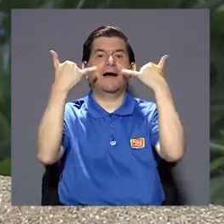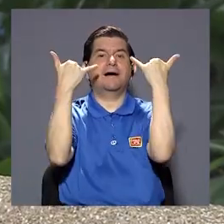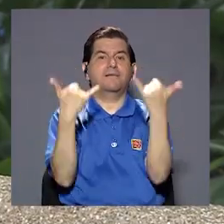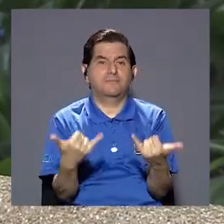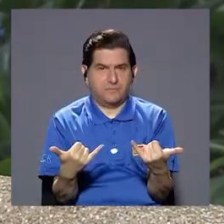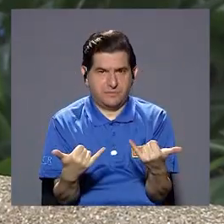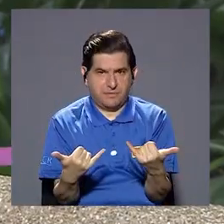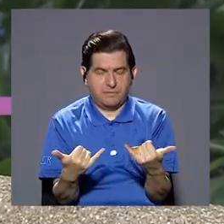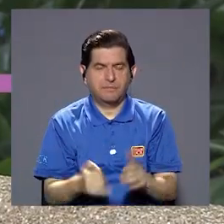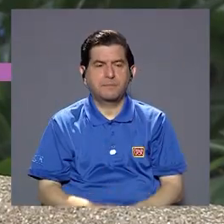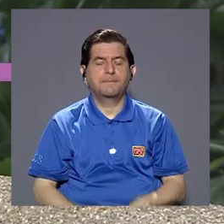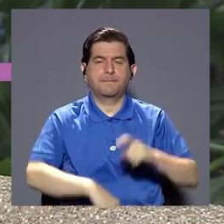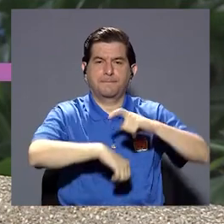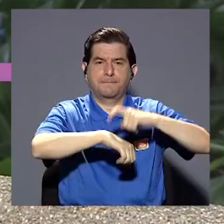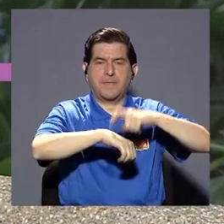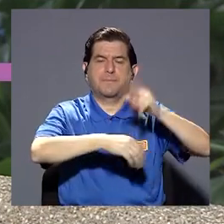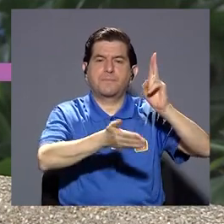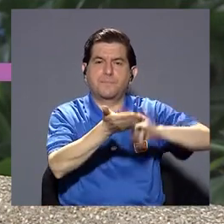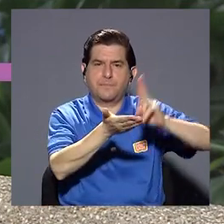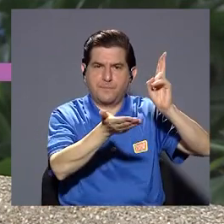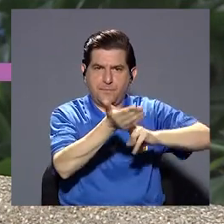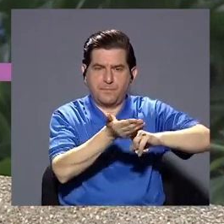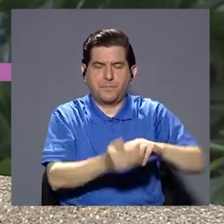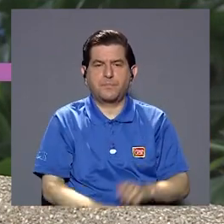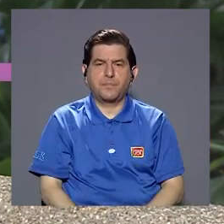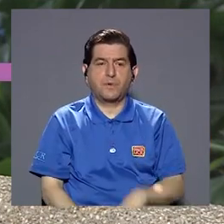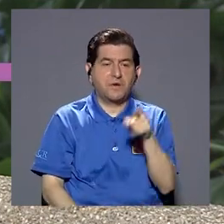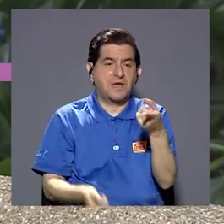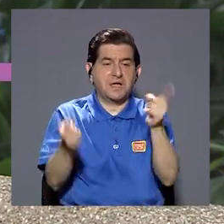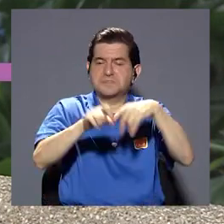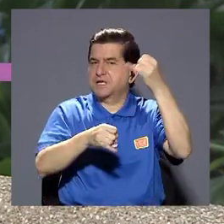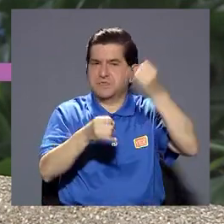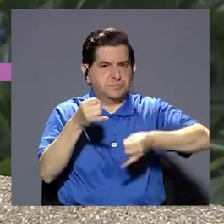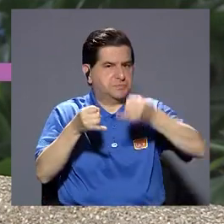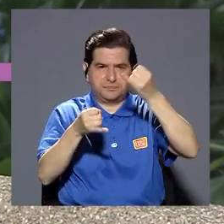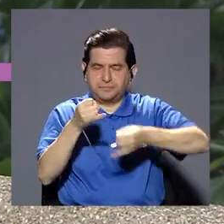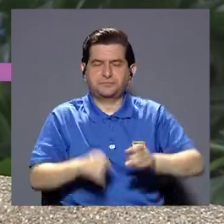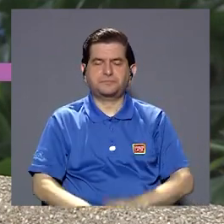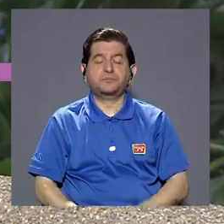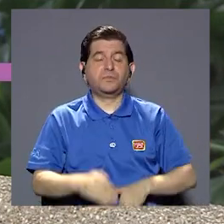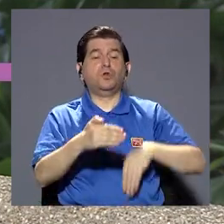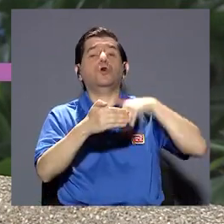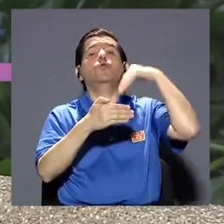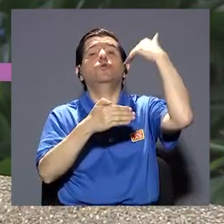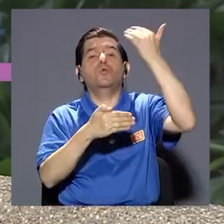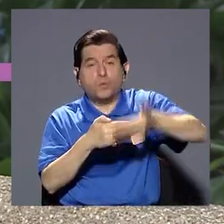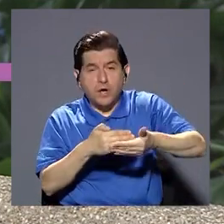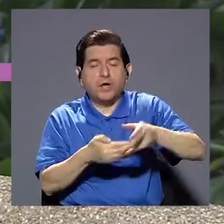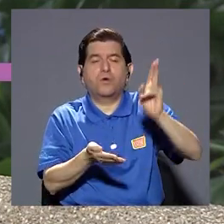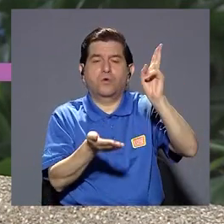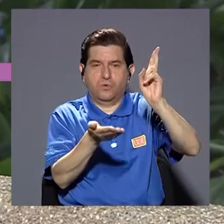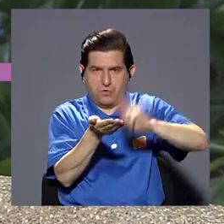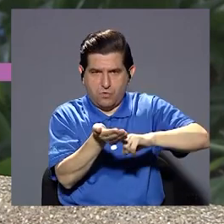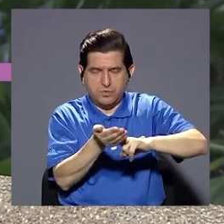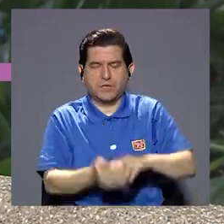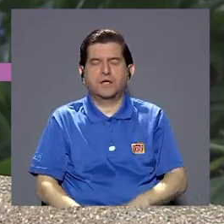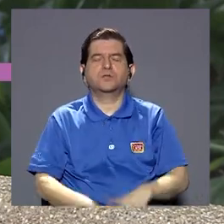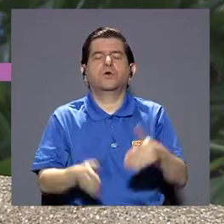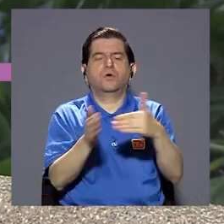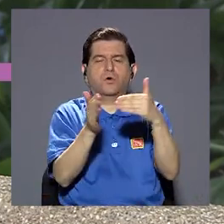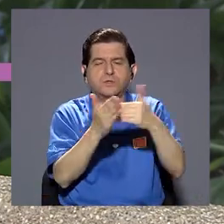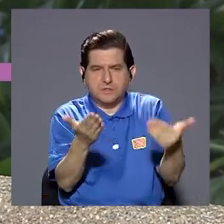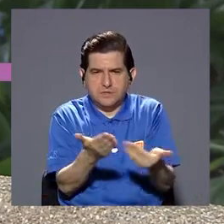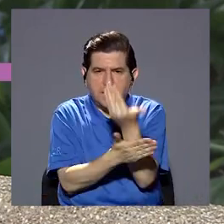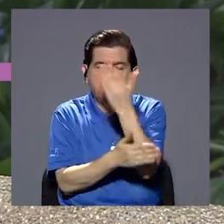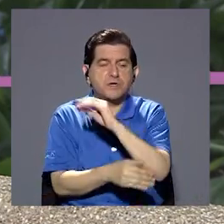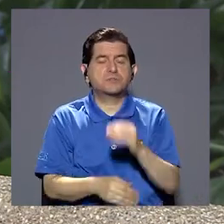ahorita estamos todavía en un periodo de contrato que todavía no ha vencido verdad y posteriormente pues estos contratos se